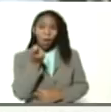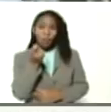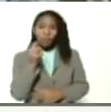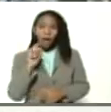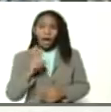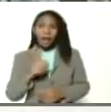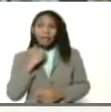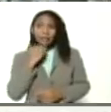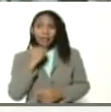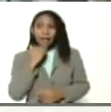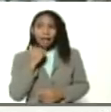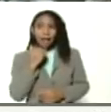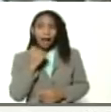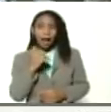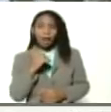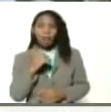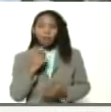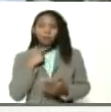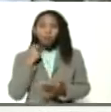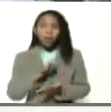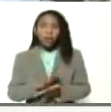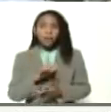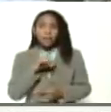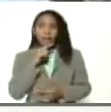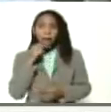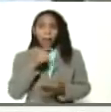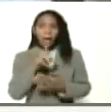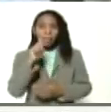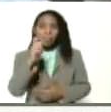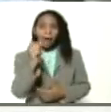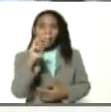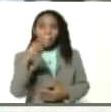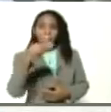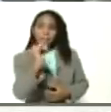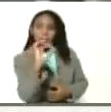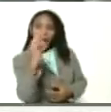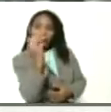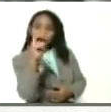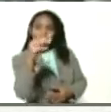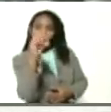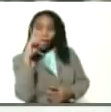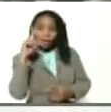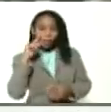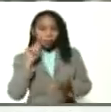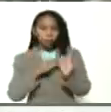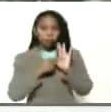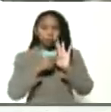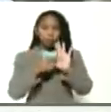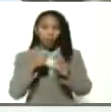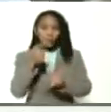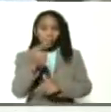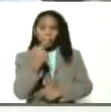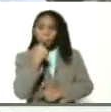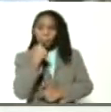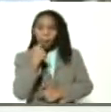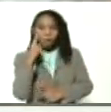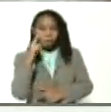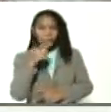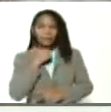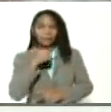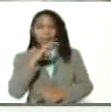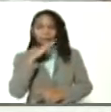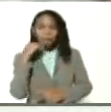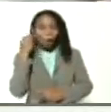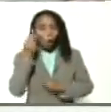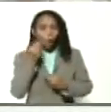extinción que se llama tapiramo y del cual le enviamos una muestra para que usted se deguste de este